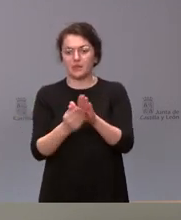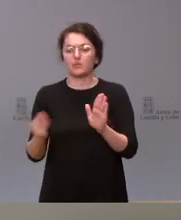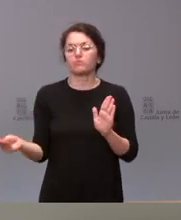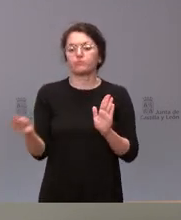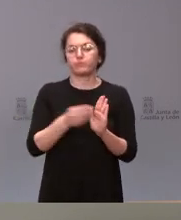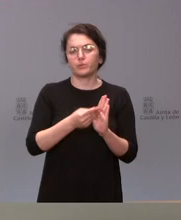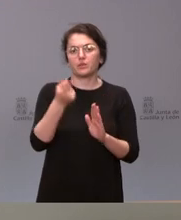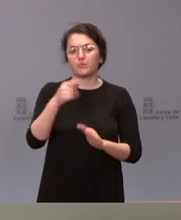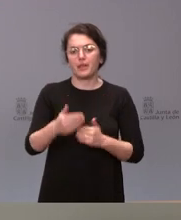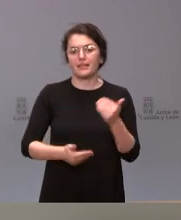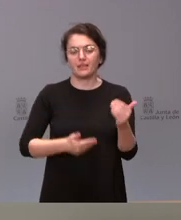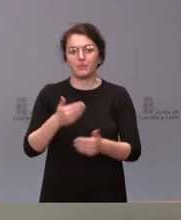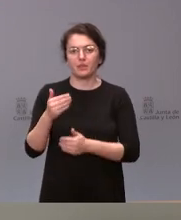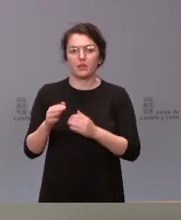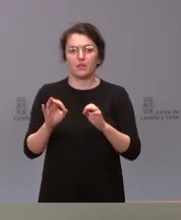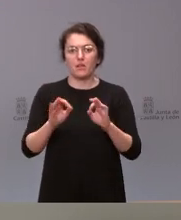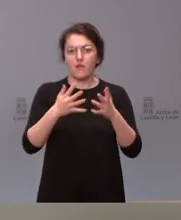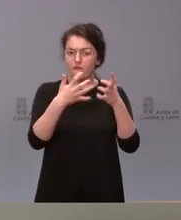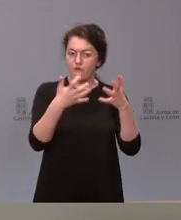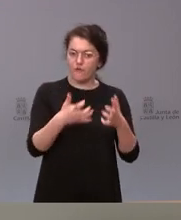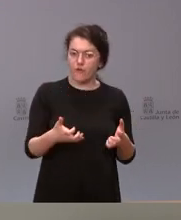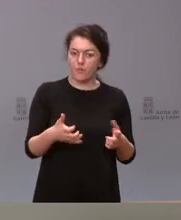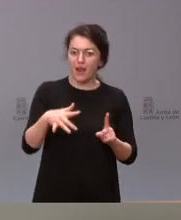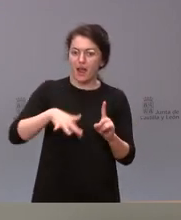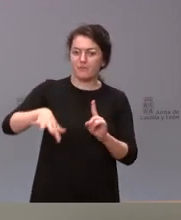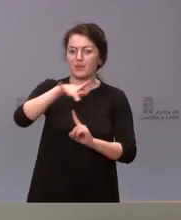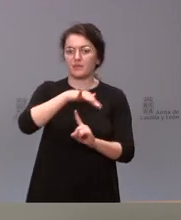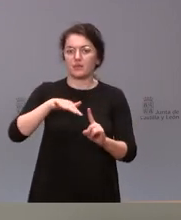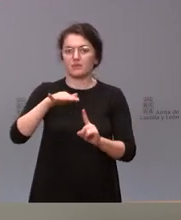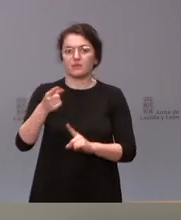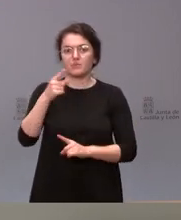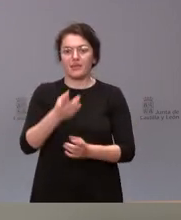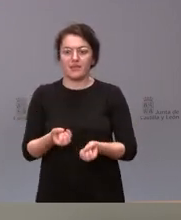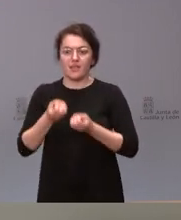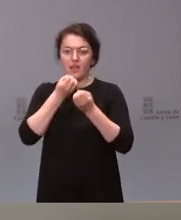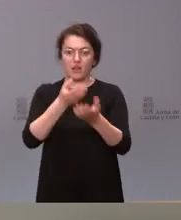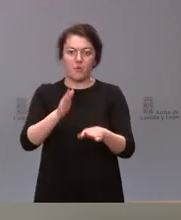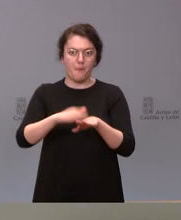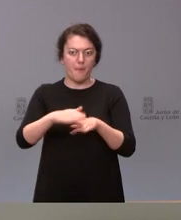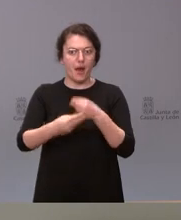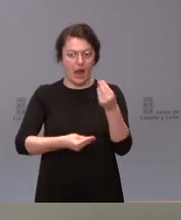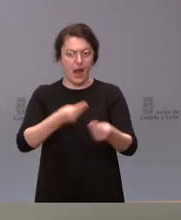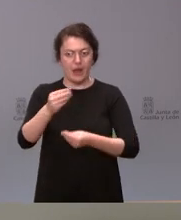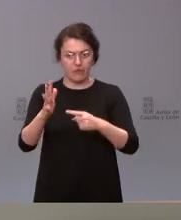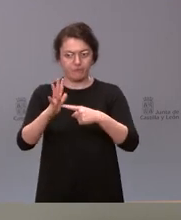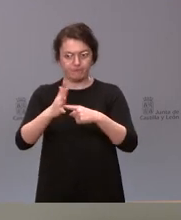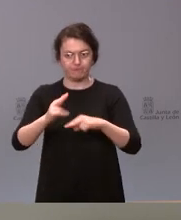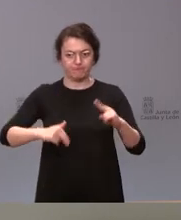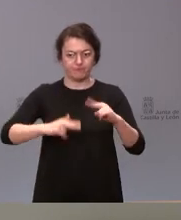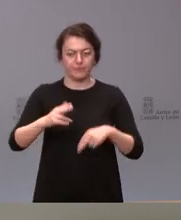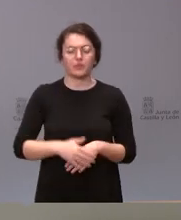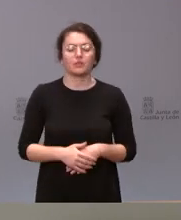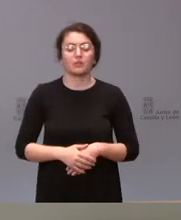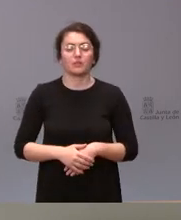trámite de informe ambiental y de declaración que se tenga que realizar al respecto y finalmente los datos de Ucrania